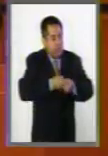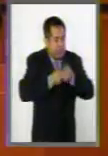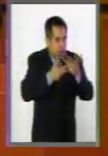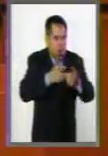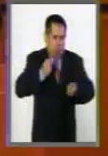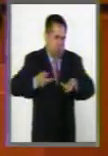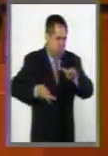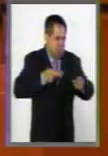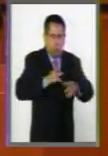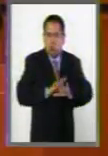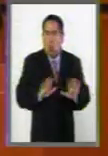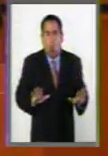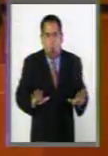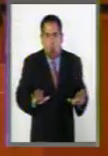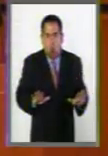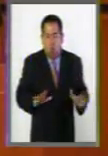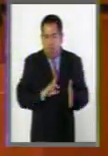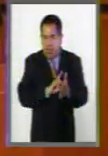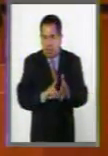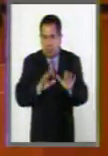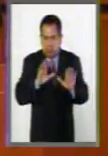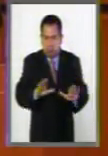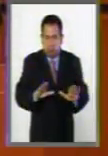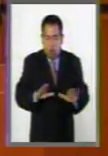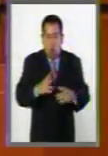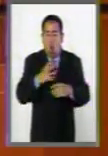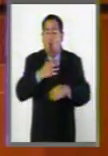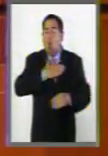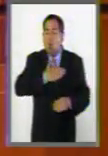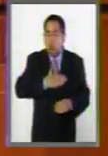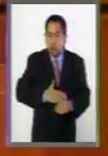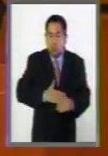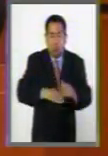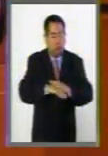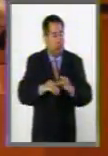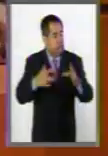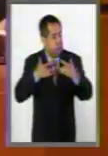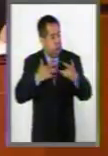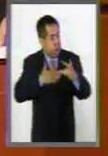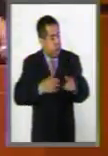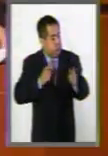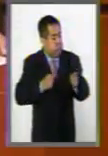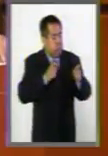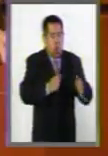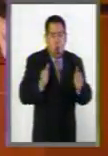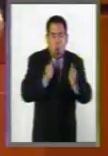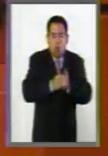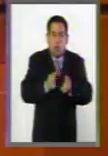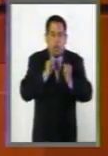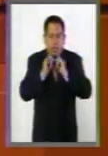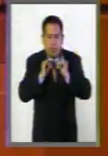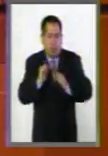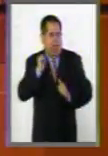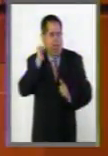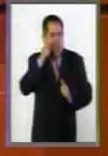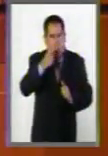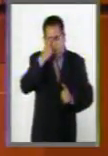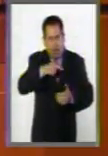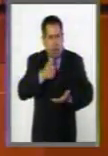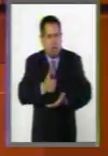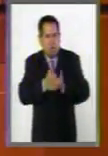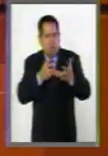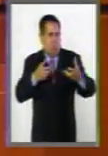interrogados, a tener un proceso imparcial de que cuenten con el intérprete para los casos de que